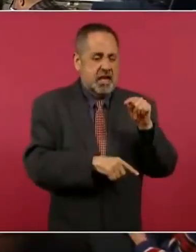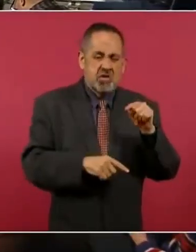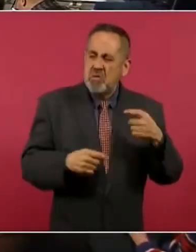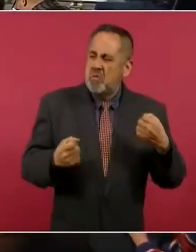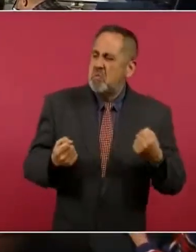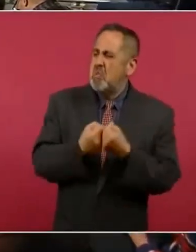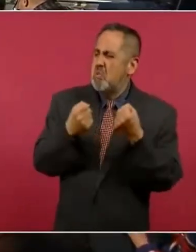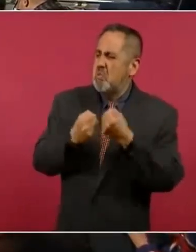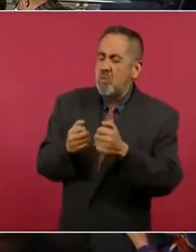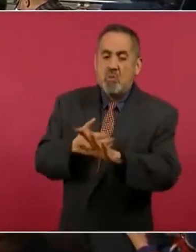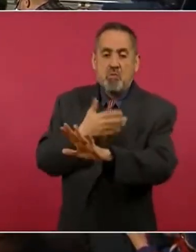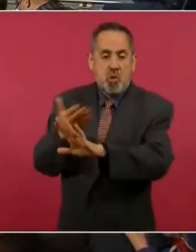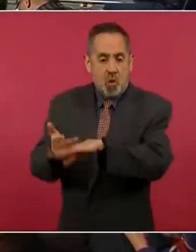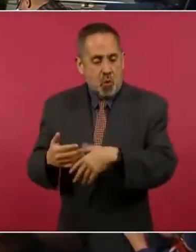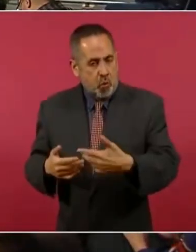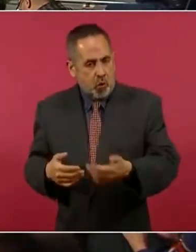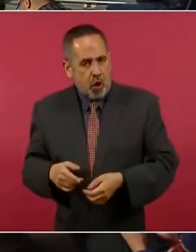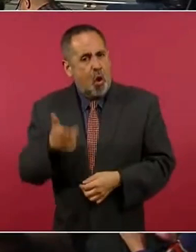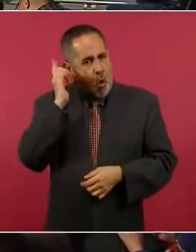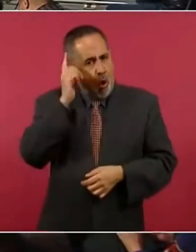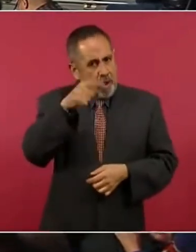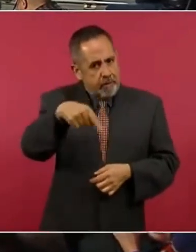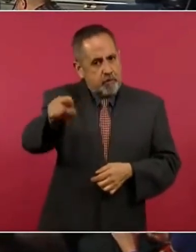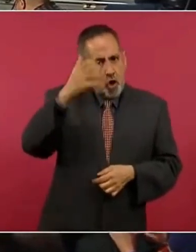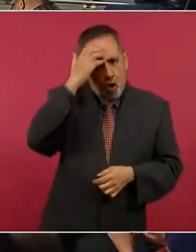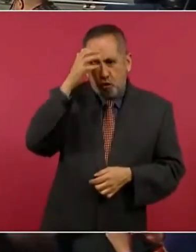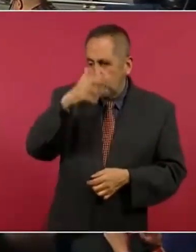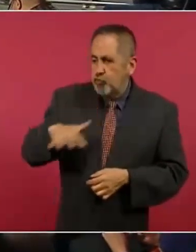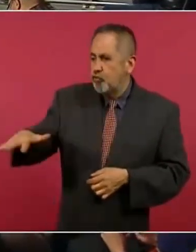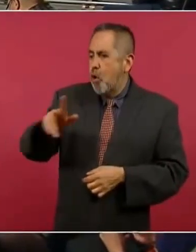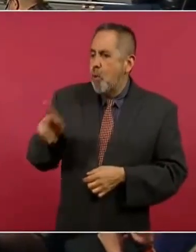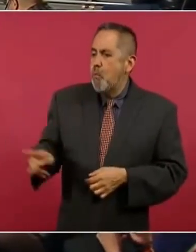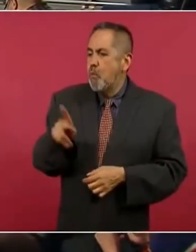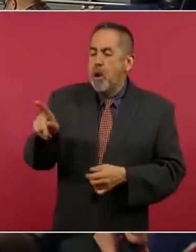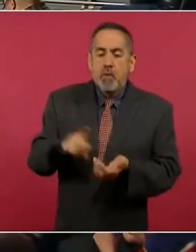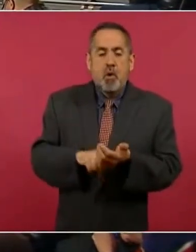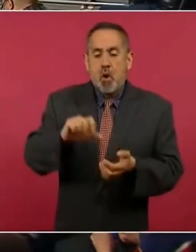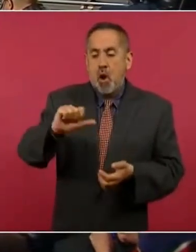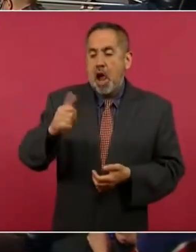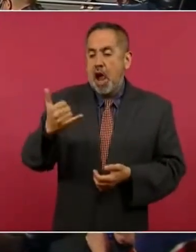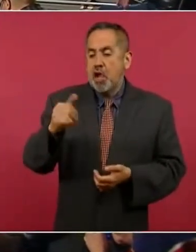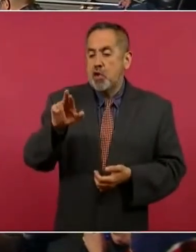pudieran conocer el pueblo de Ayutla en guerrero